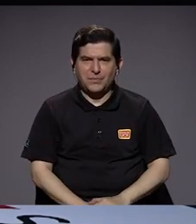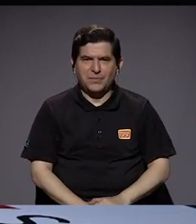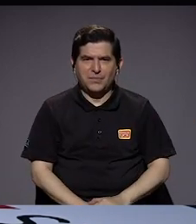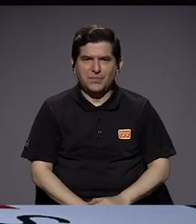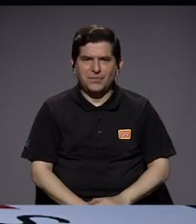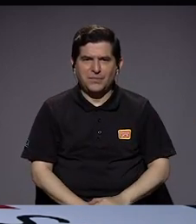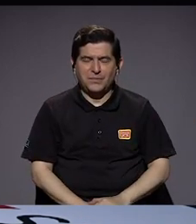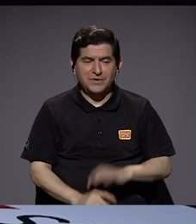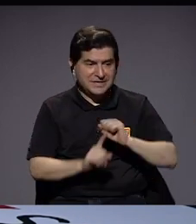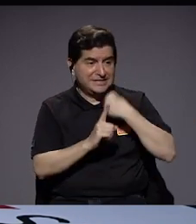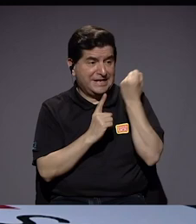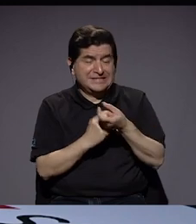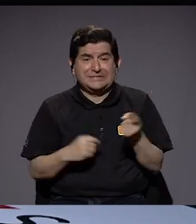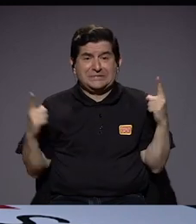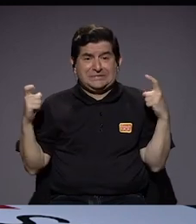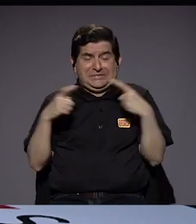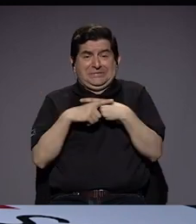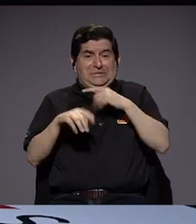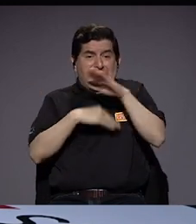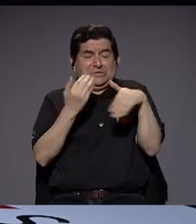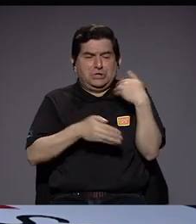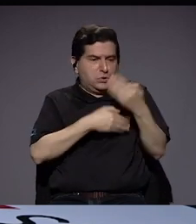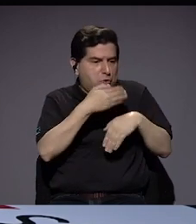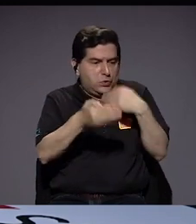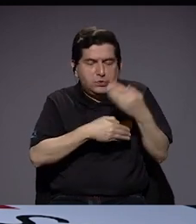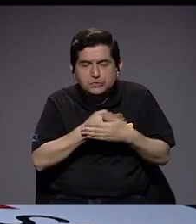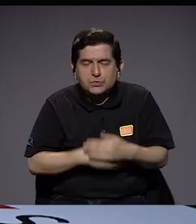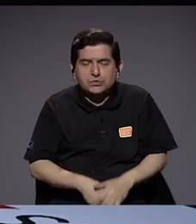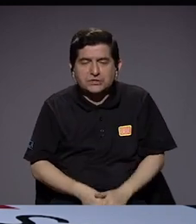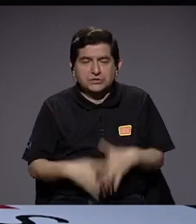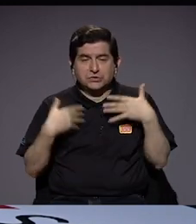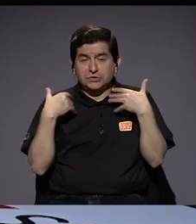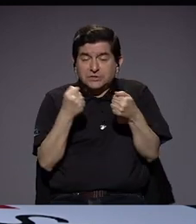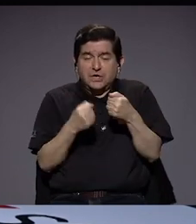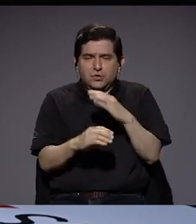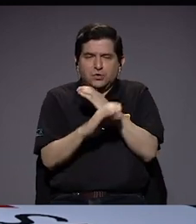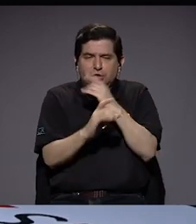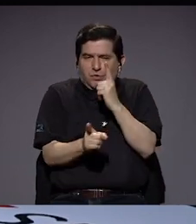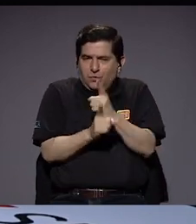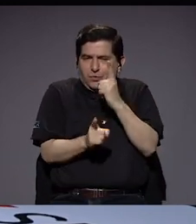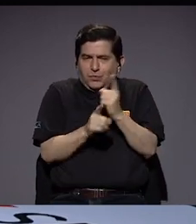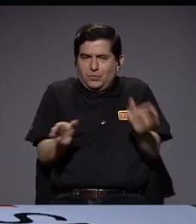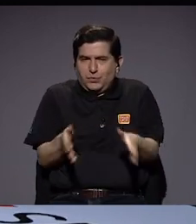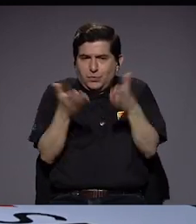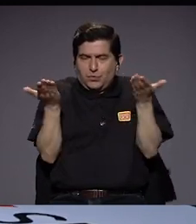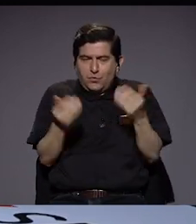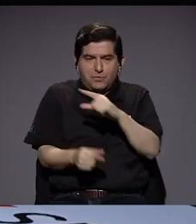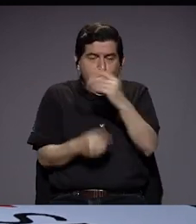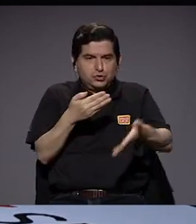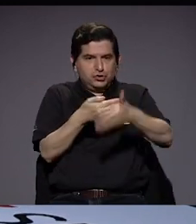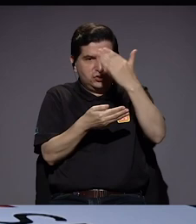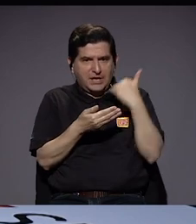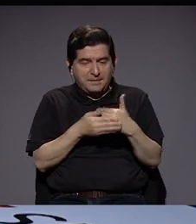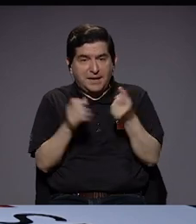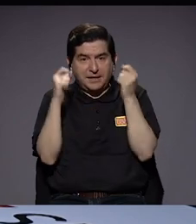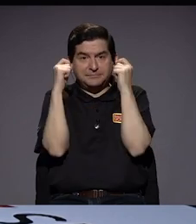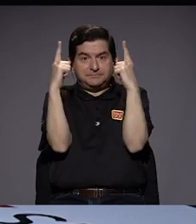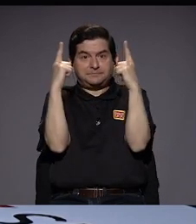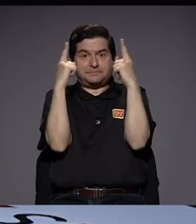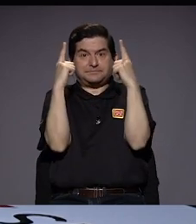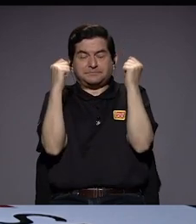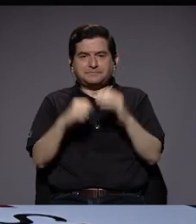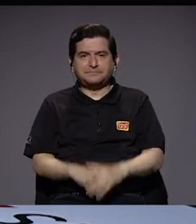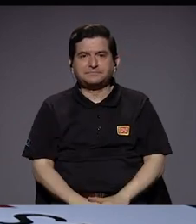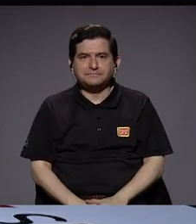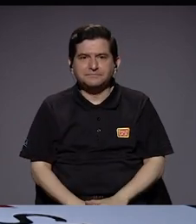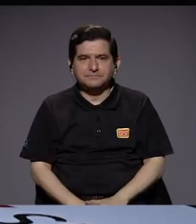escenario tan complejo de todos los protocolos y de los cuidados. La semana pasada hubo una gran sorpresa